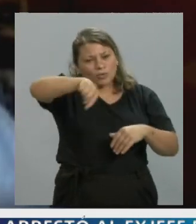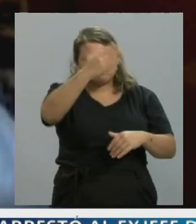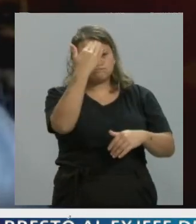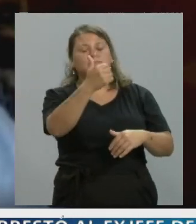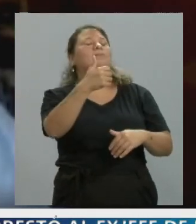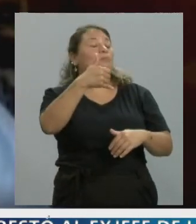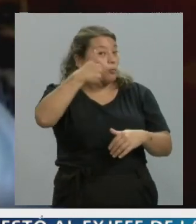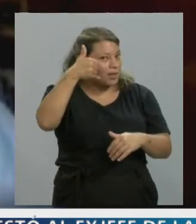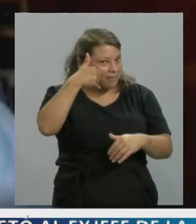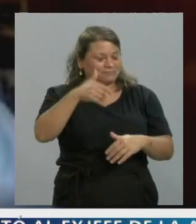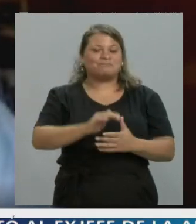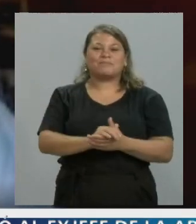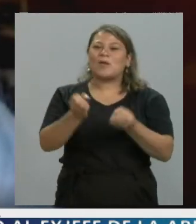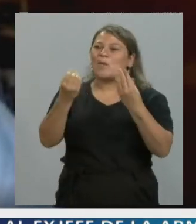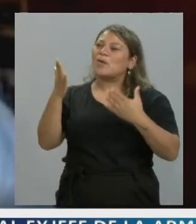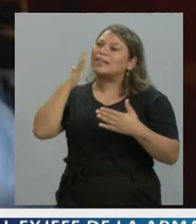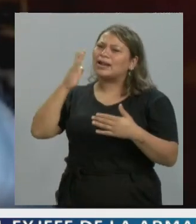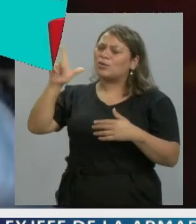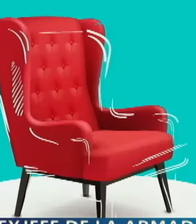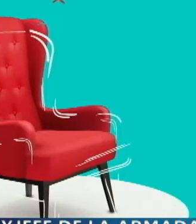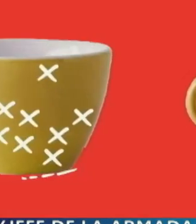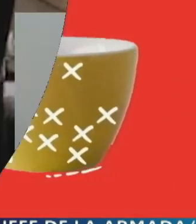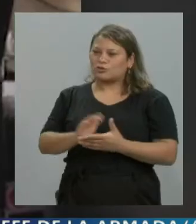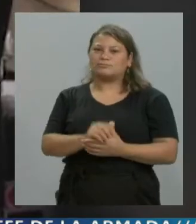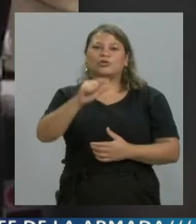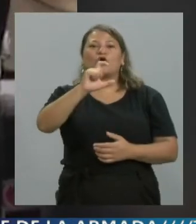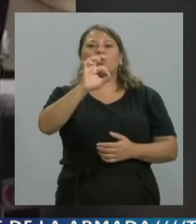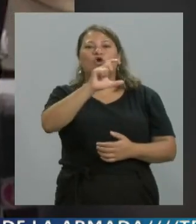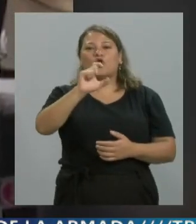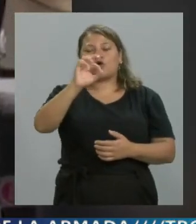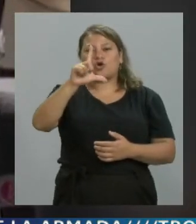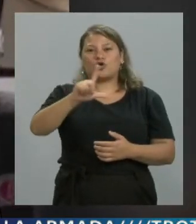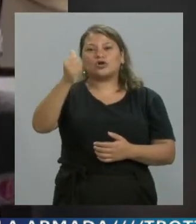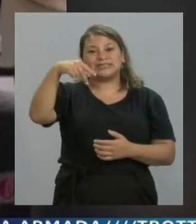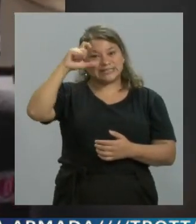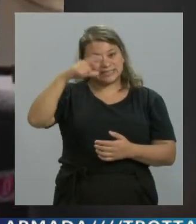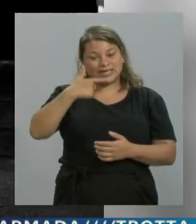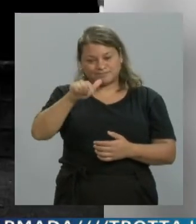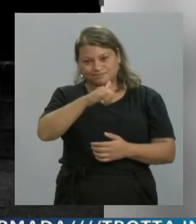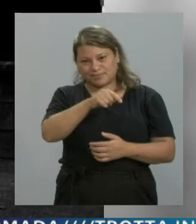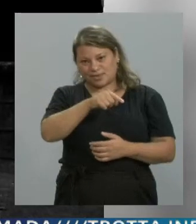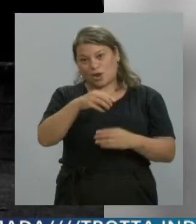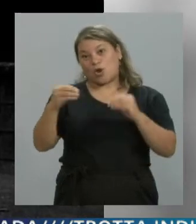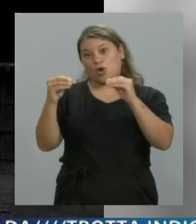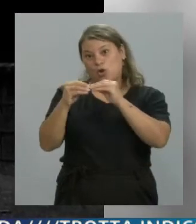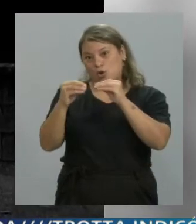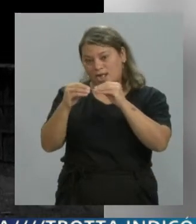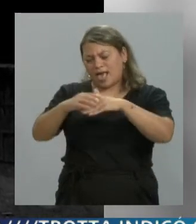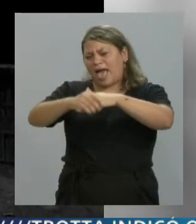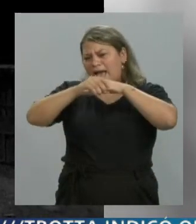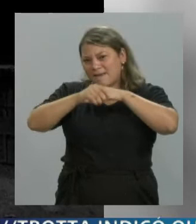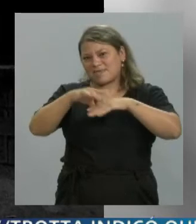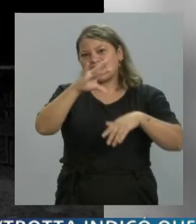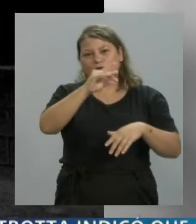llamar. Buenas tardes. tengas buen lunes. Bueno, Coco Yañez. Gracias, Miguel. Mi colega amigo de